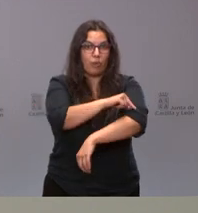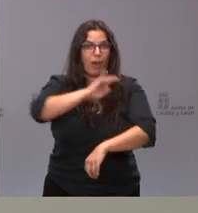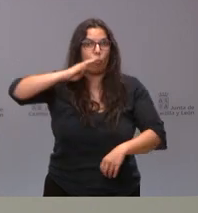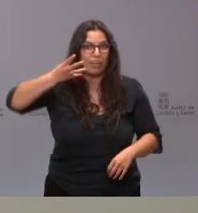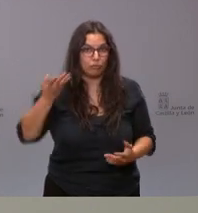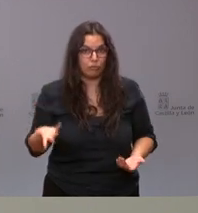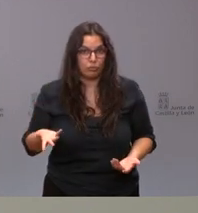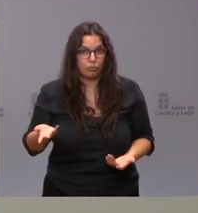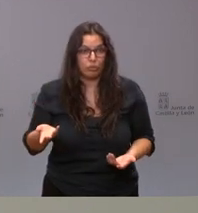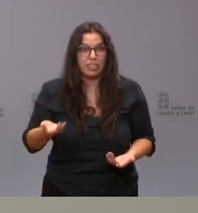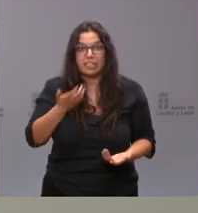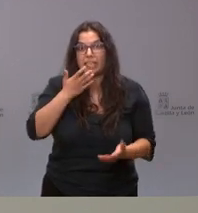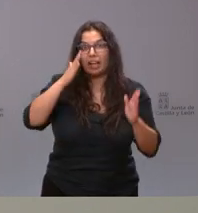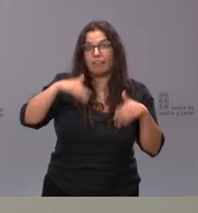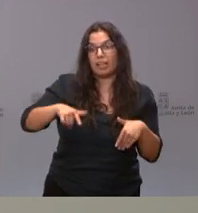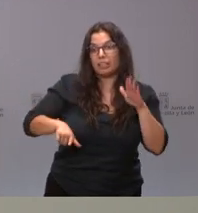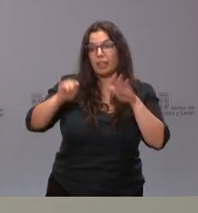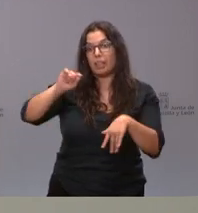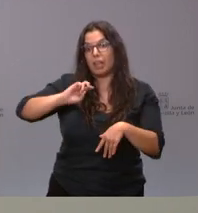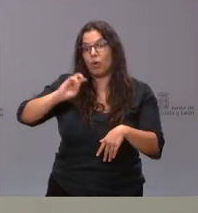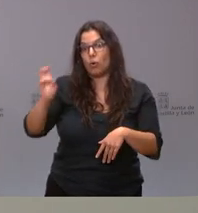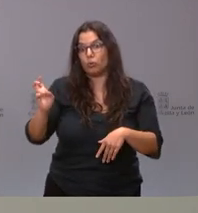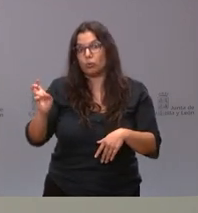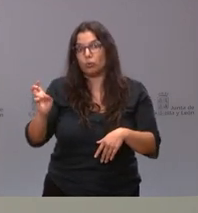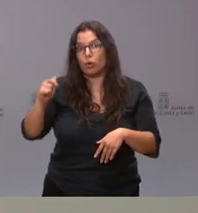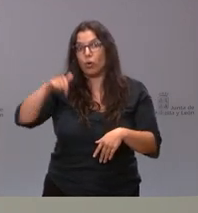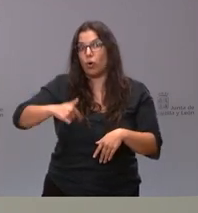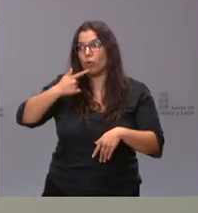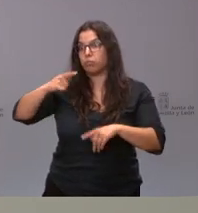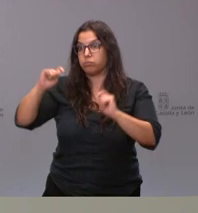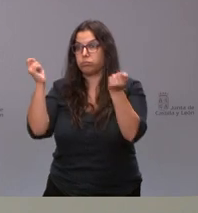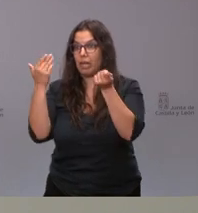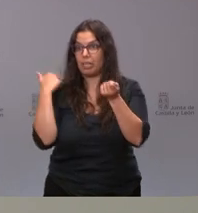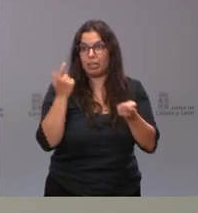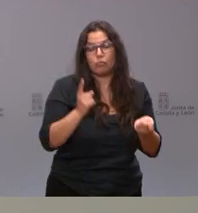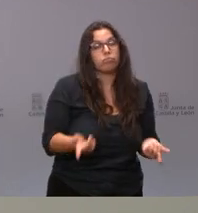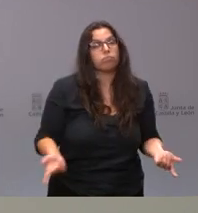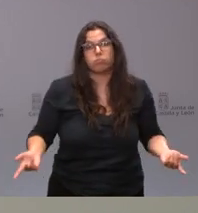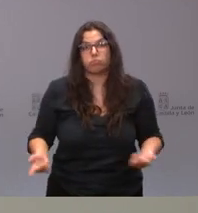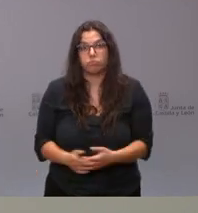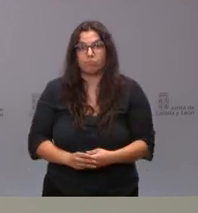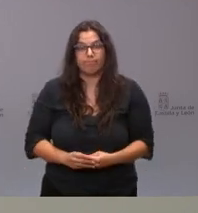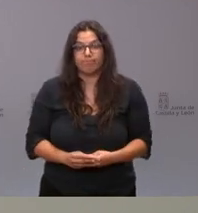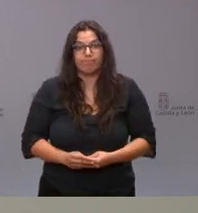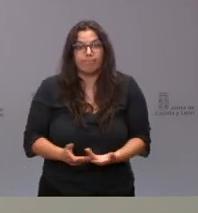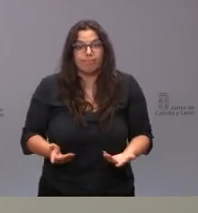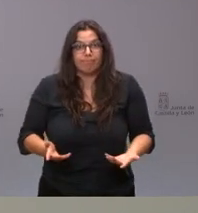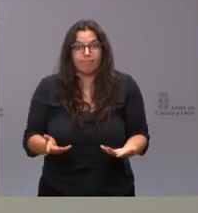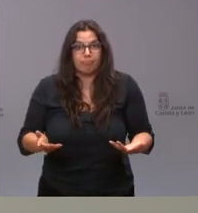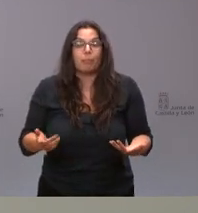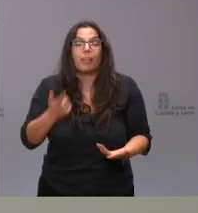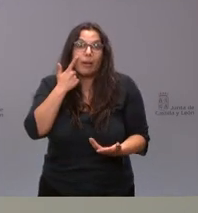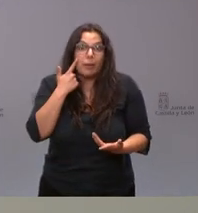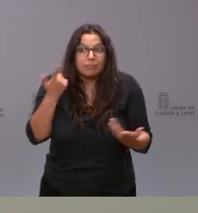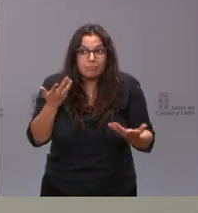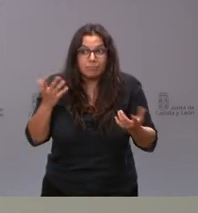Si finalmente la decisión es otra y la comunican hoy, no ayer, pues, lógicamente, vamos a ver cuál